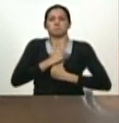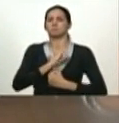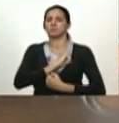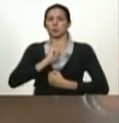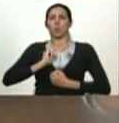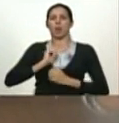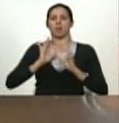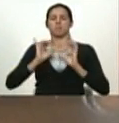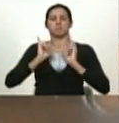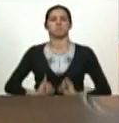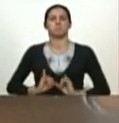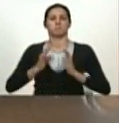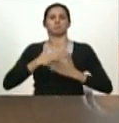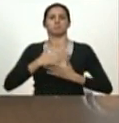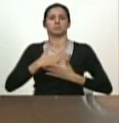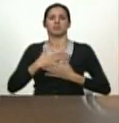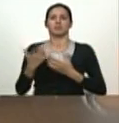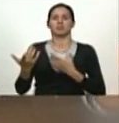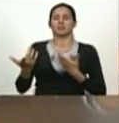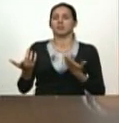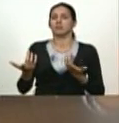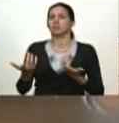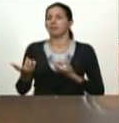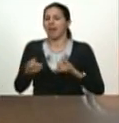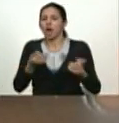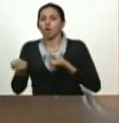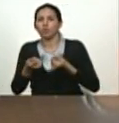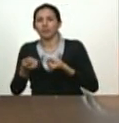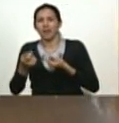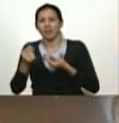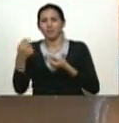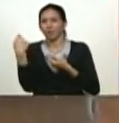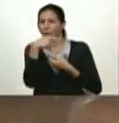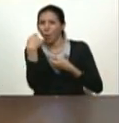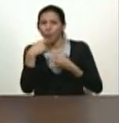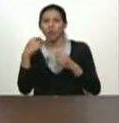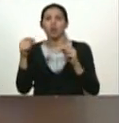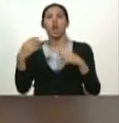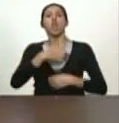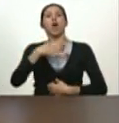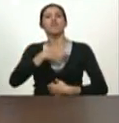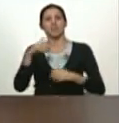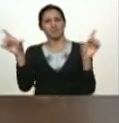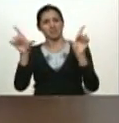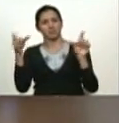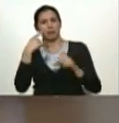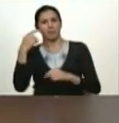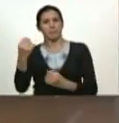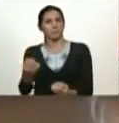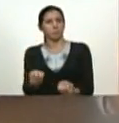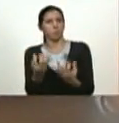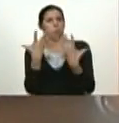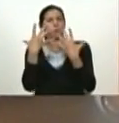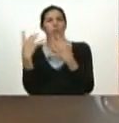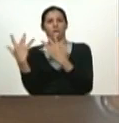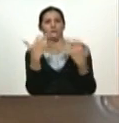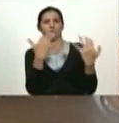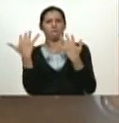del narcotráfico del paramilitarismo a través de las narconovelas y mil cosas que nos vienen de Colombia es total y eso hay que acabarlo